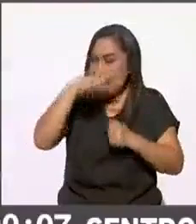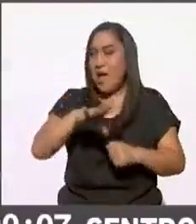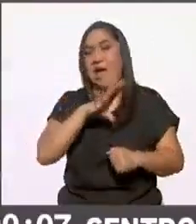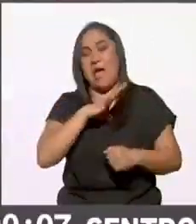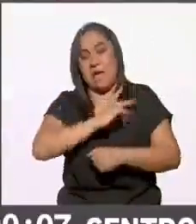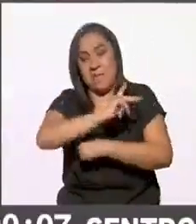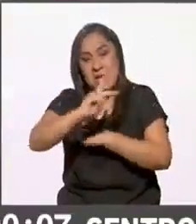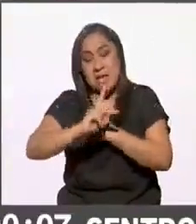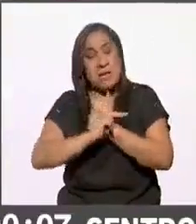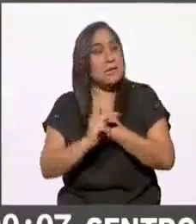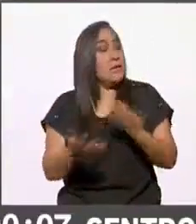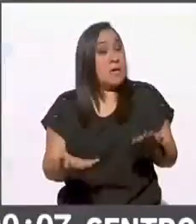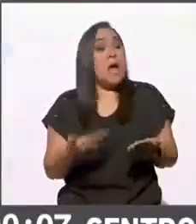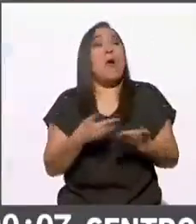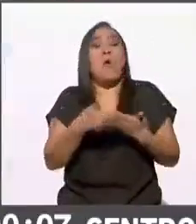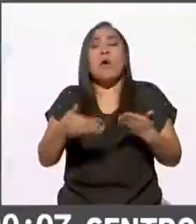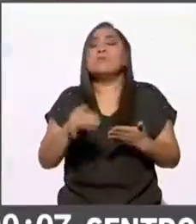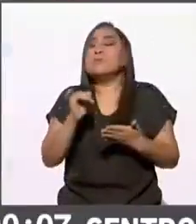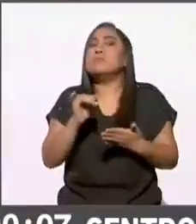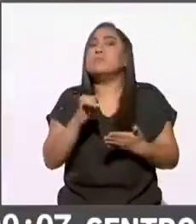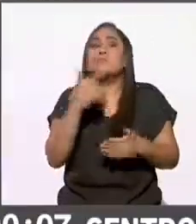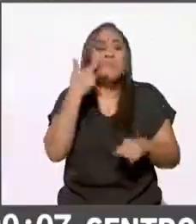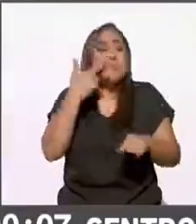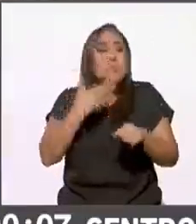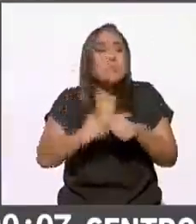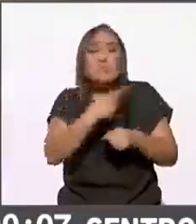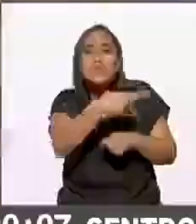y por ende de su compromiso democrático